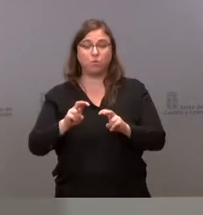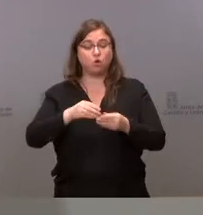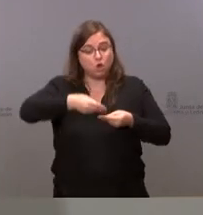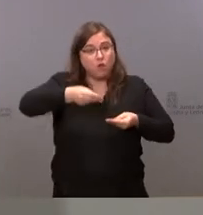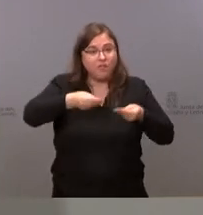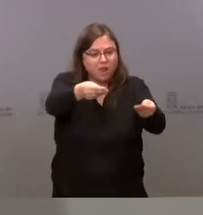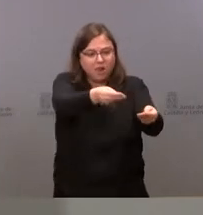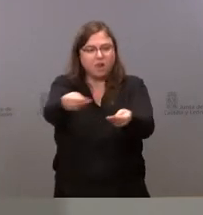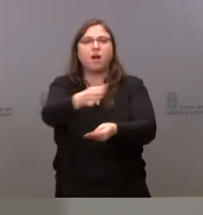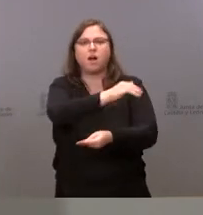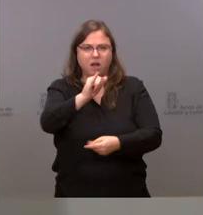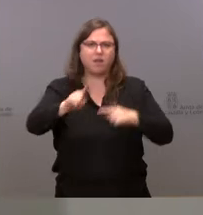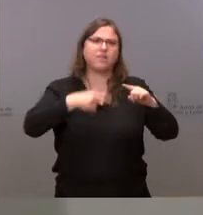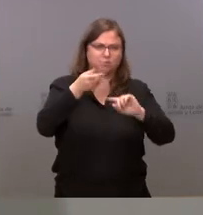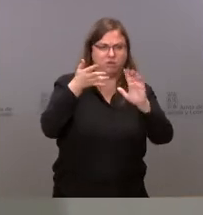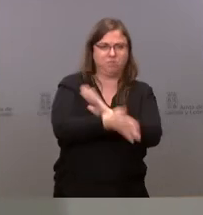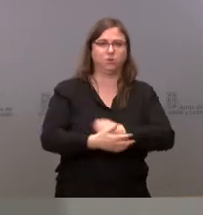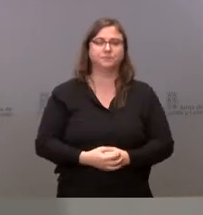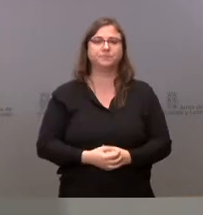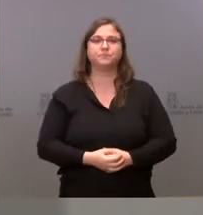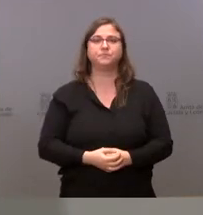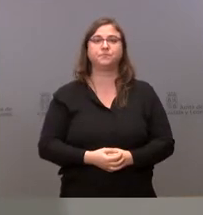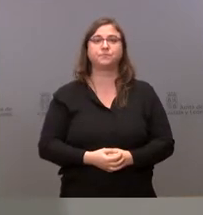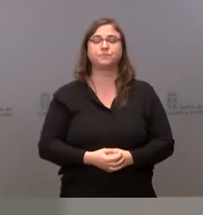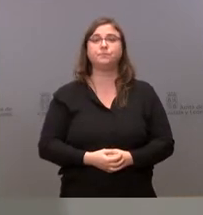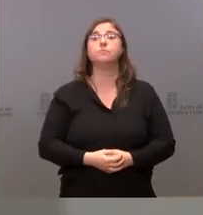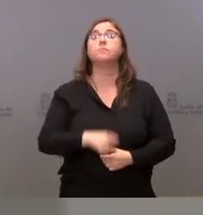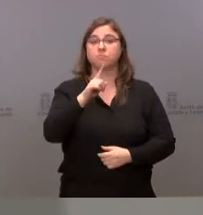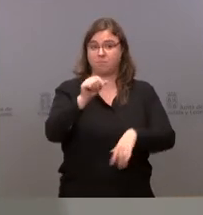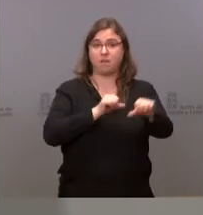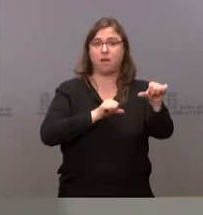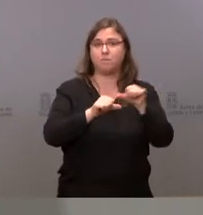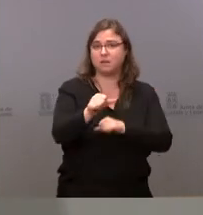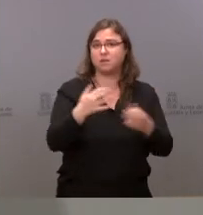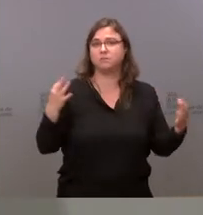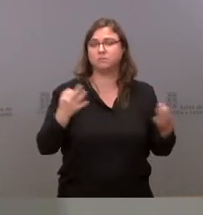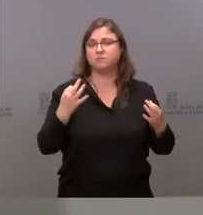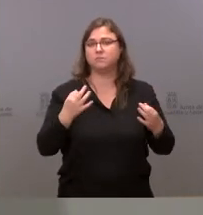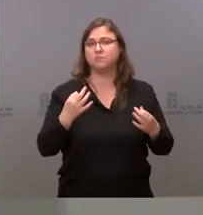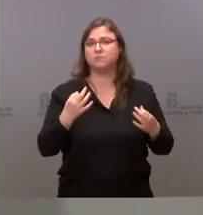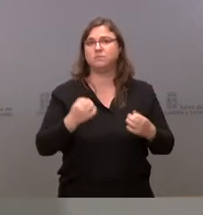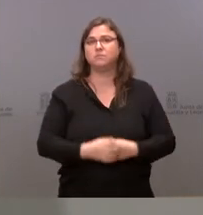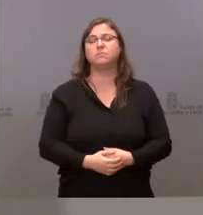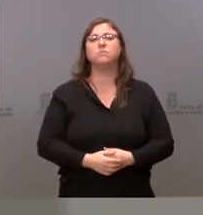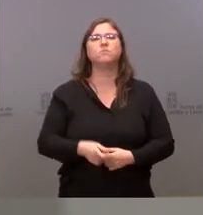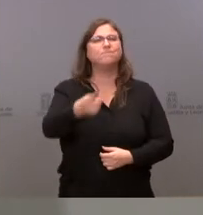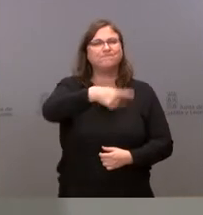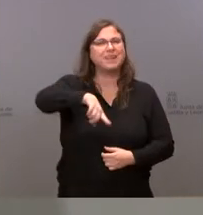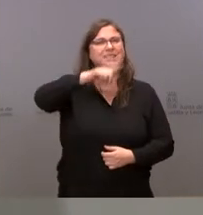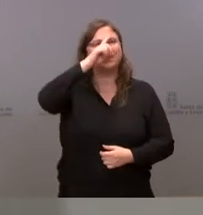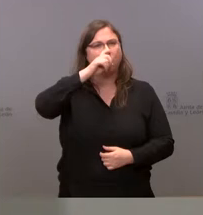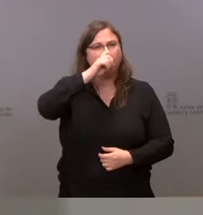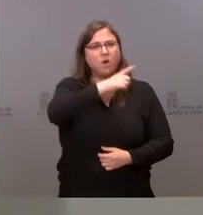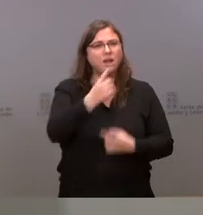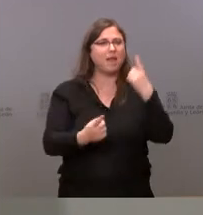y que yo no pasaré a detallar. A partir de ahí, había, como ustedes recuerdan, alguna